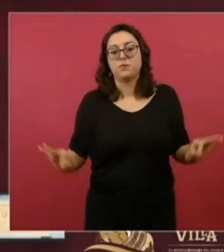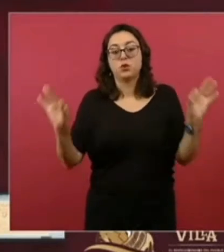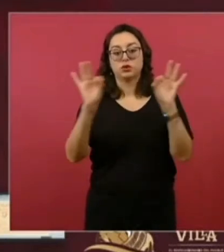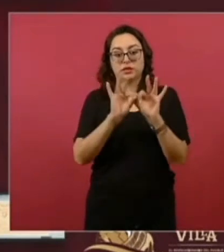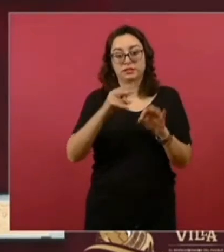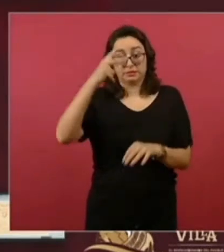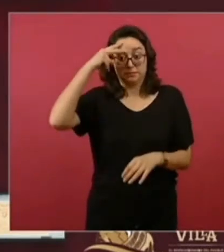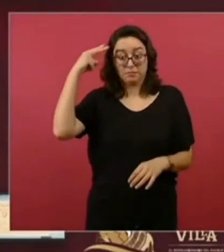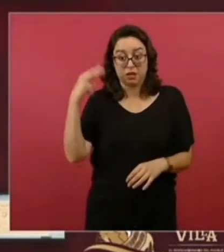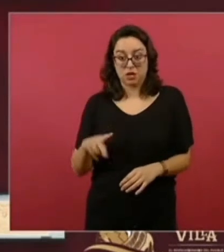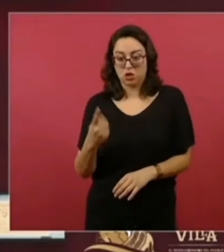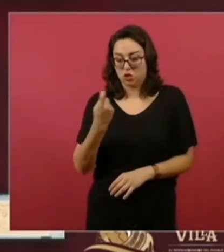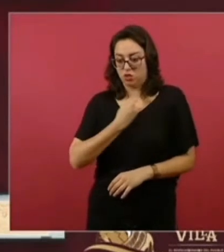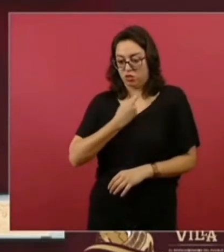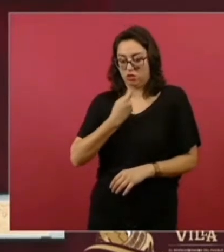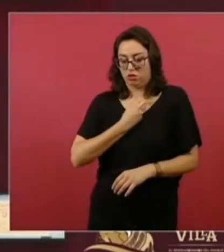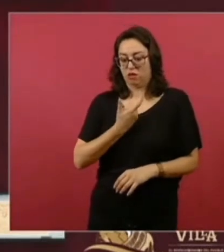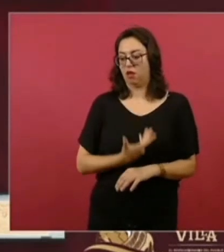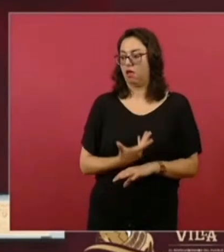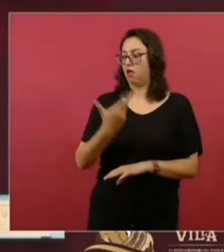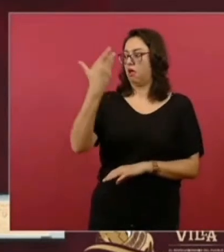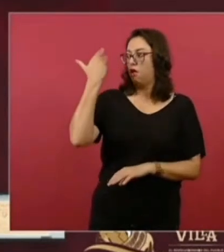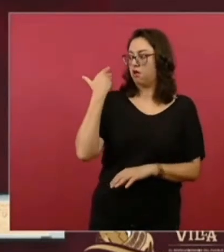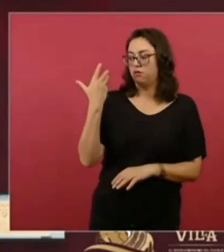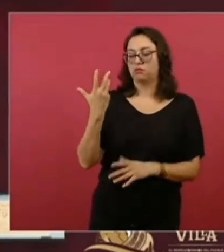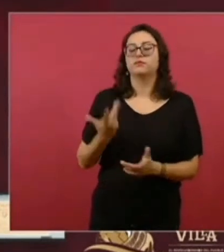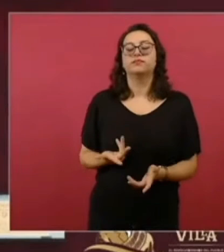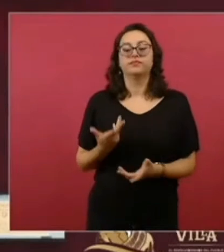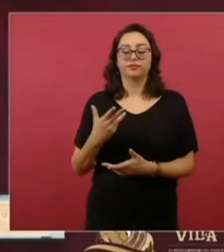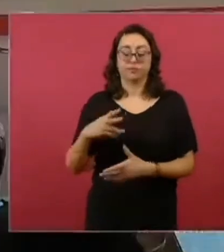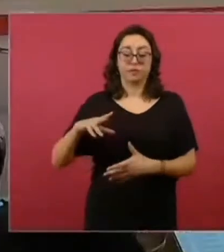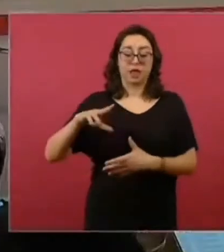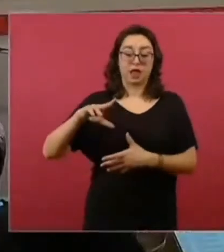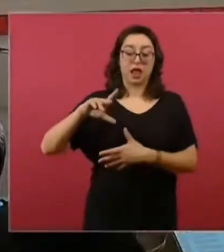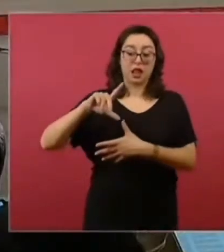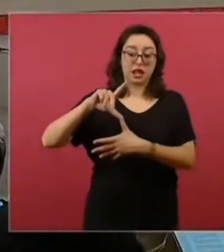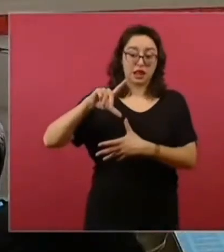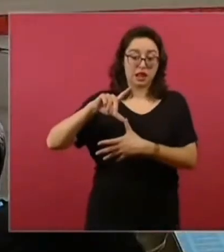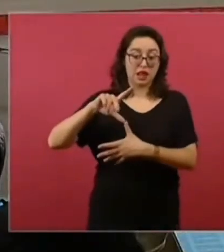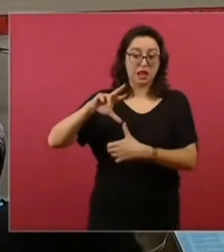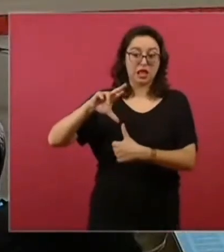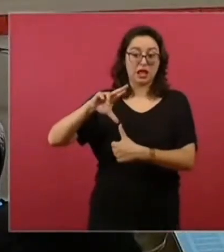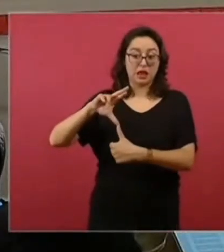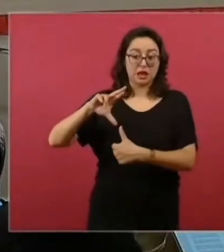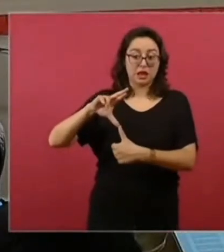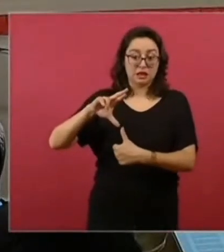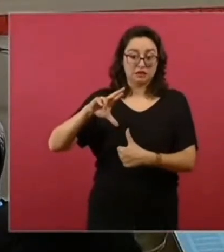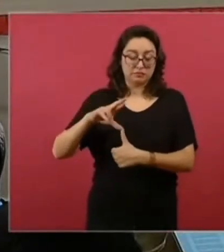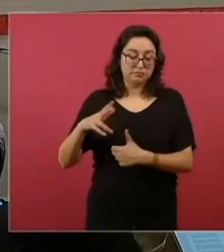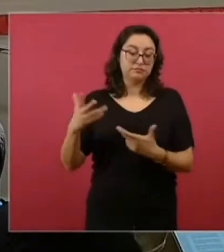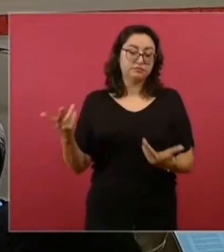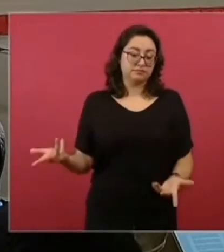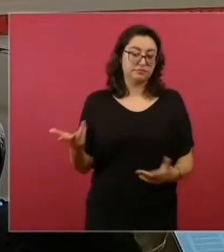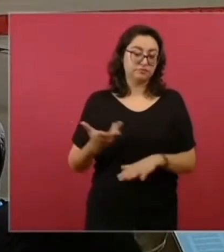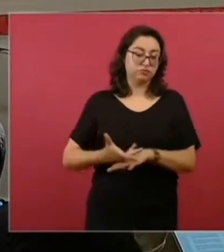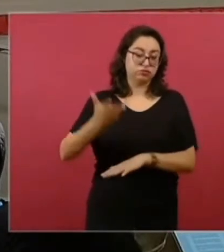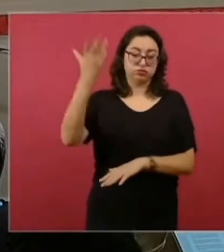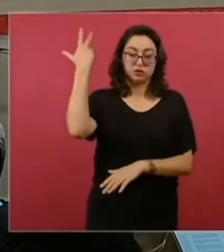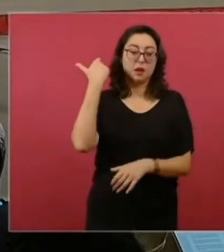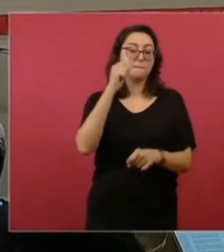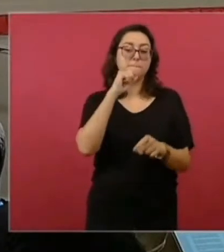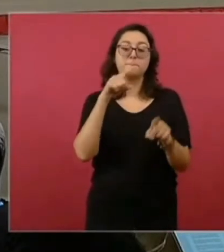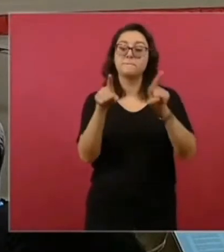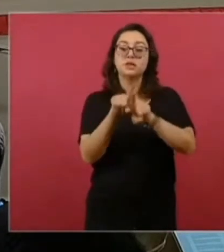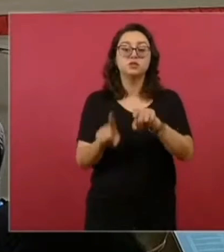identidad muy fuerte en nuestro pasado común. Y en el caso de América Latina y el Caribe, por las conquistas que hubo en siglos pasados,